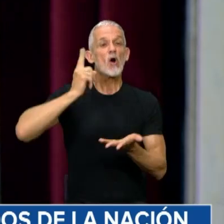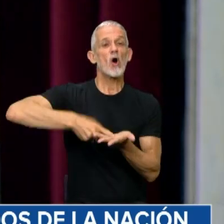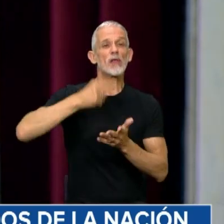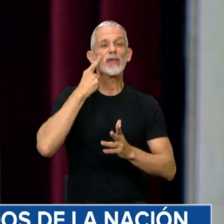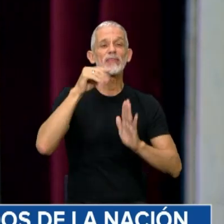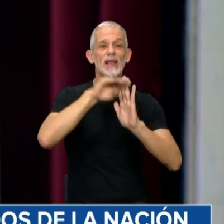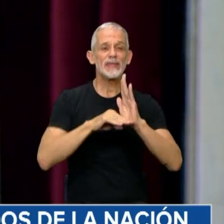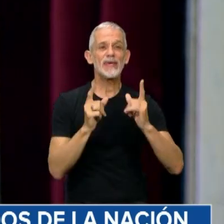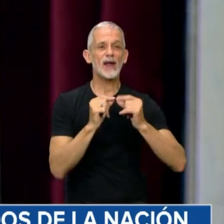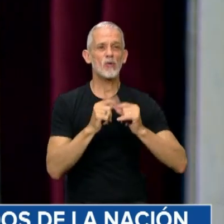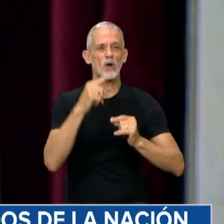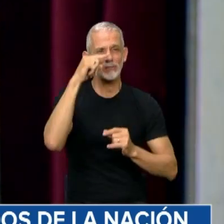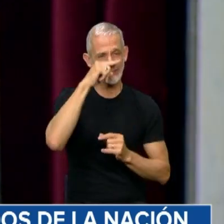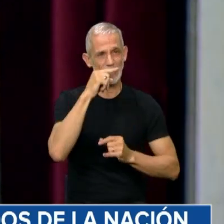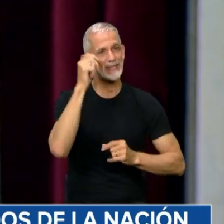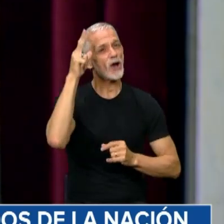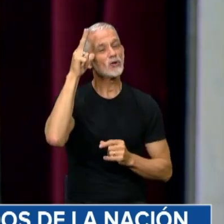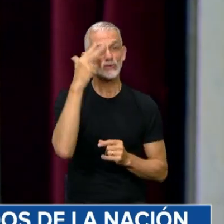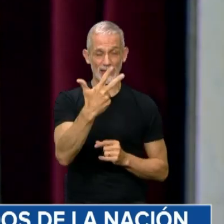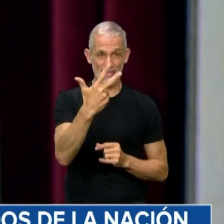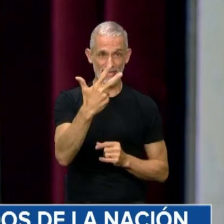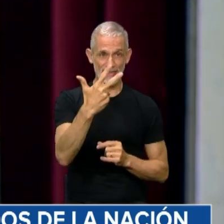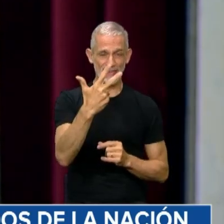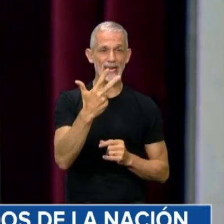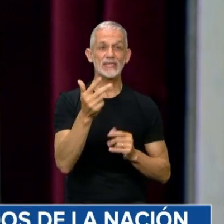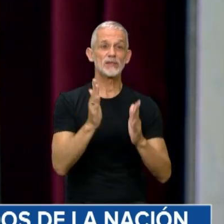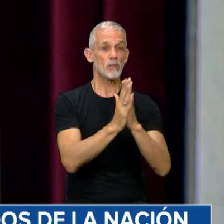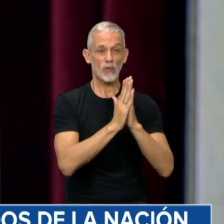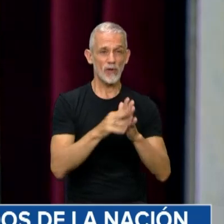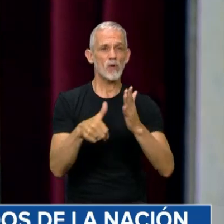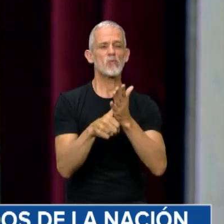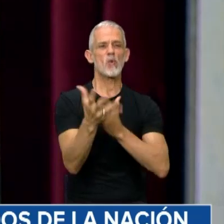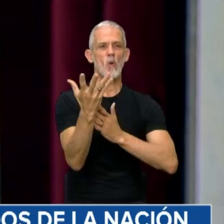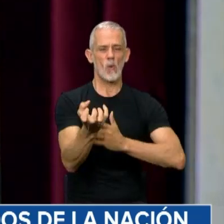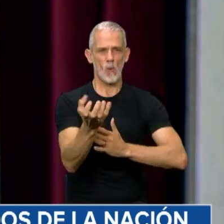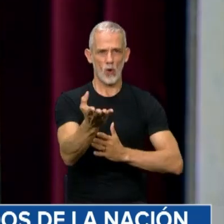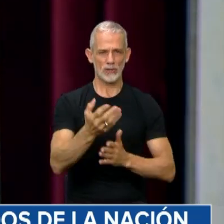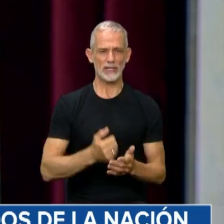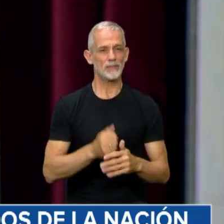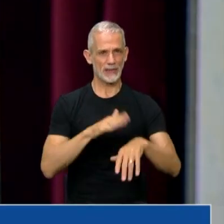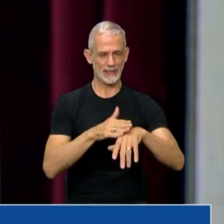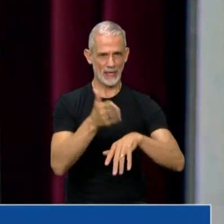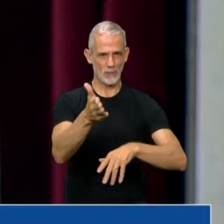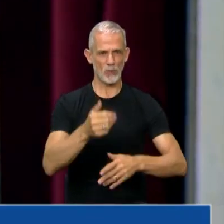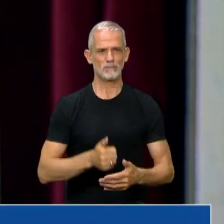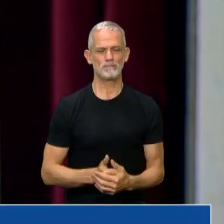del día número 783, sírvanse marcar su voto, tiempo.